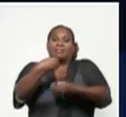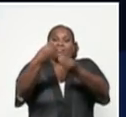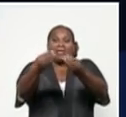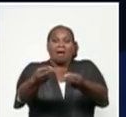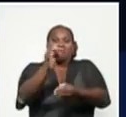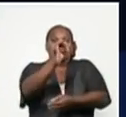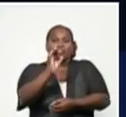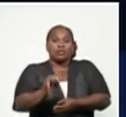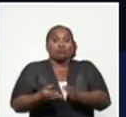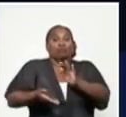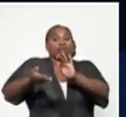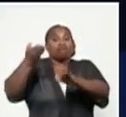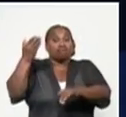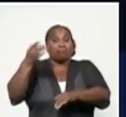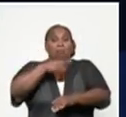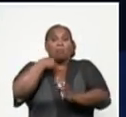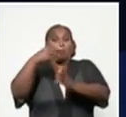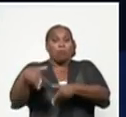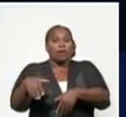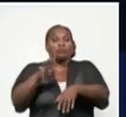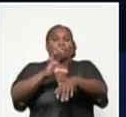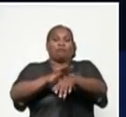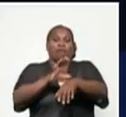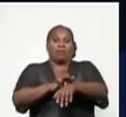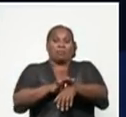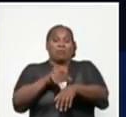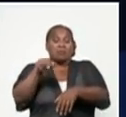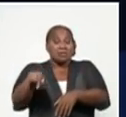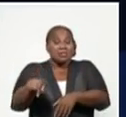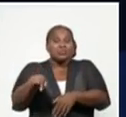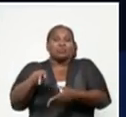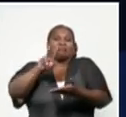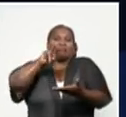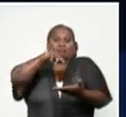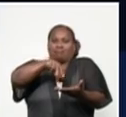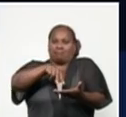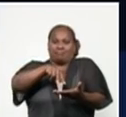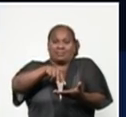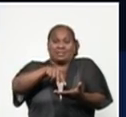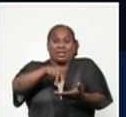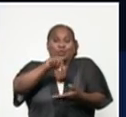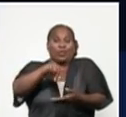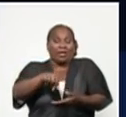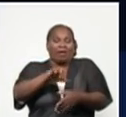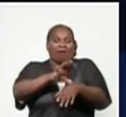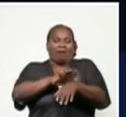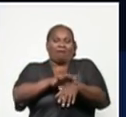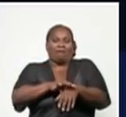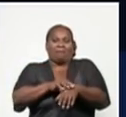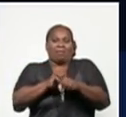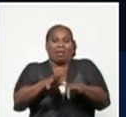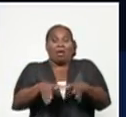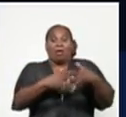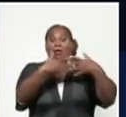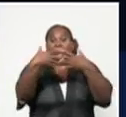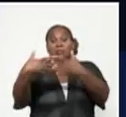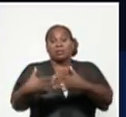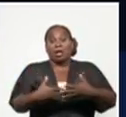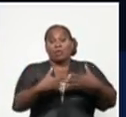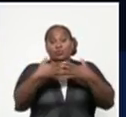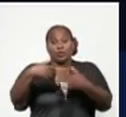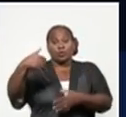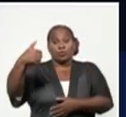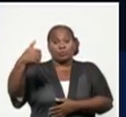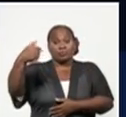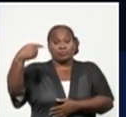Y por eso se plantea que constituyen el epicentro de la pandemia desde hace varias semanas. Y Estados Unidos, nuevamente en